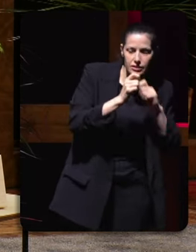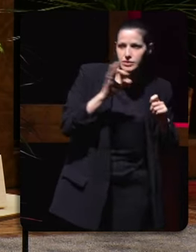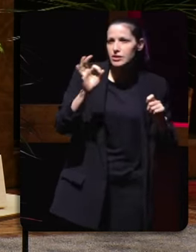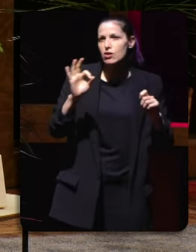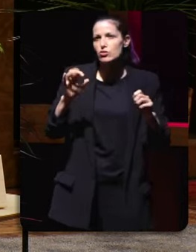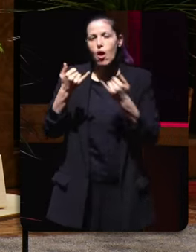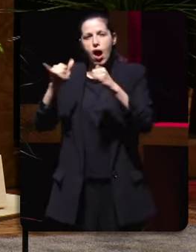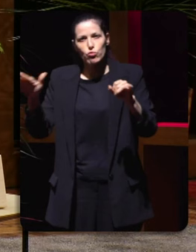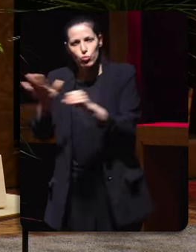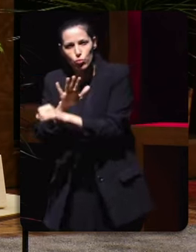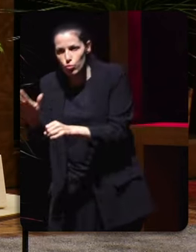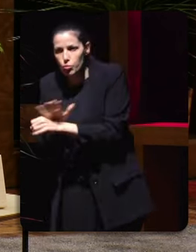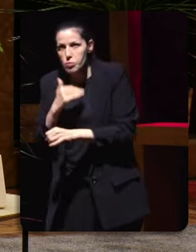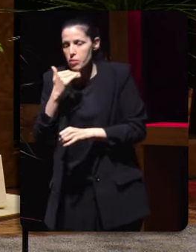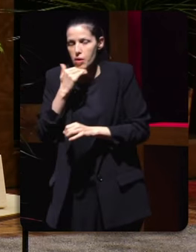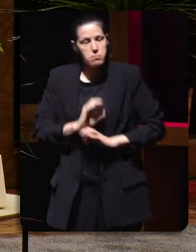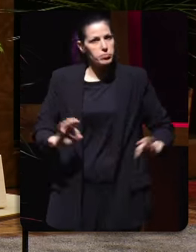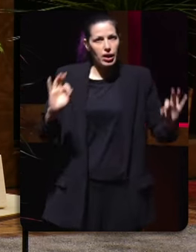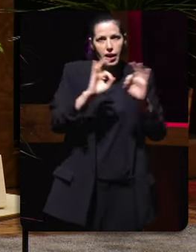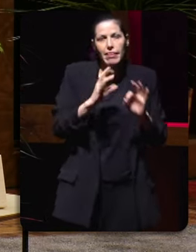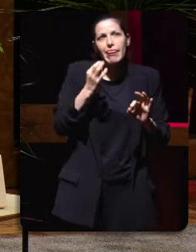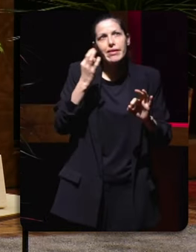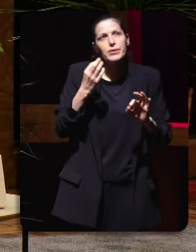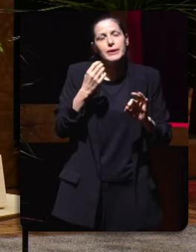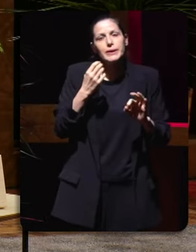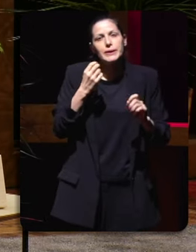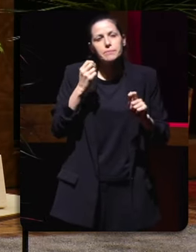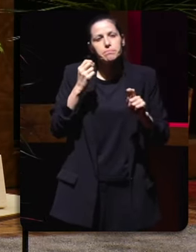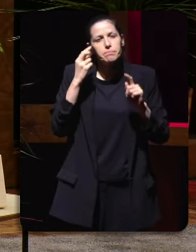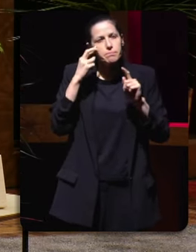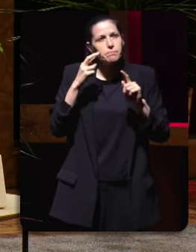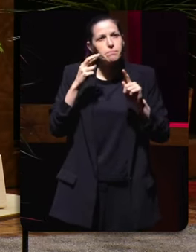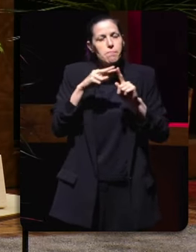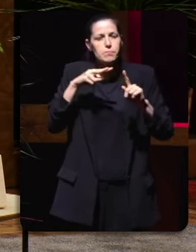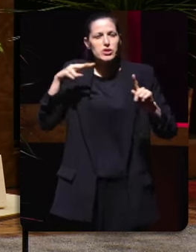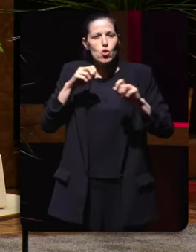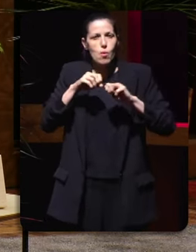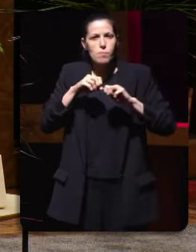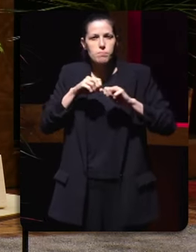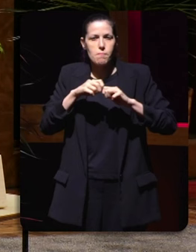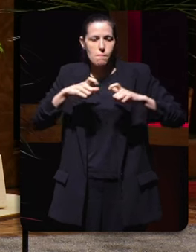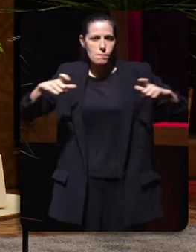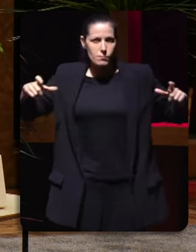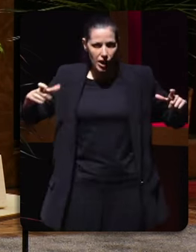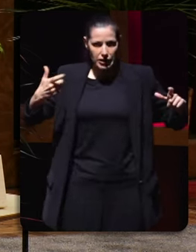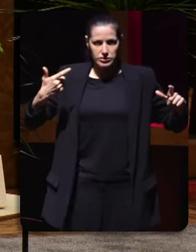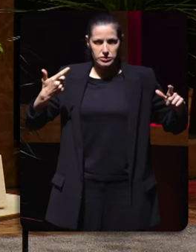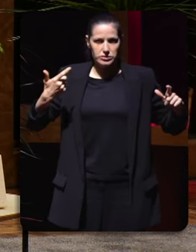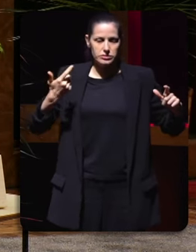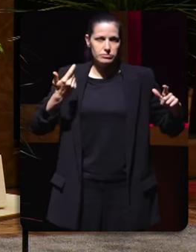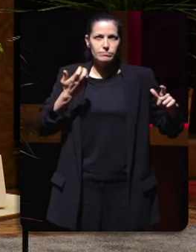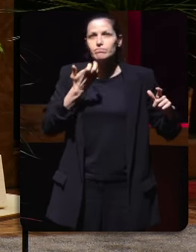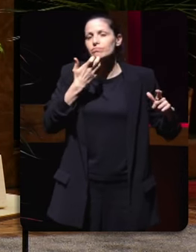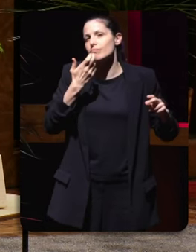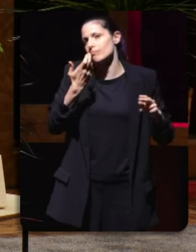acto tes que ter unha visión máis grande de conjunto non vale só a tua propia parcela que neste caso era a información política